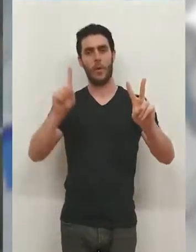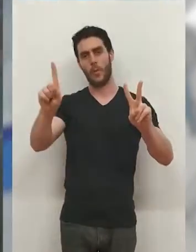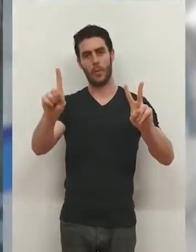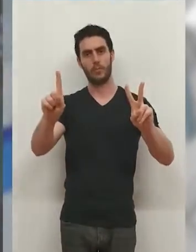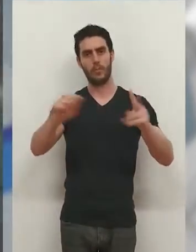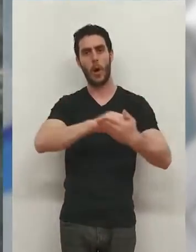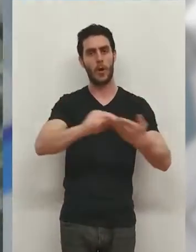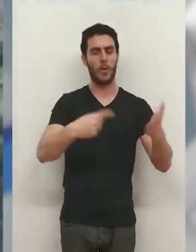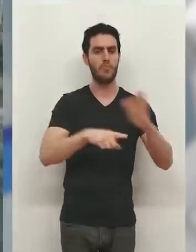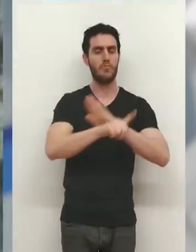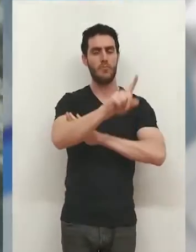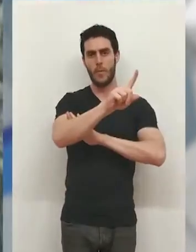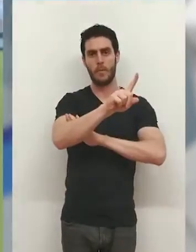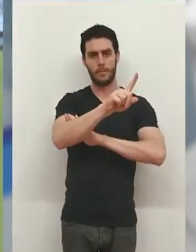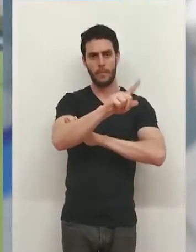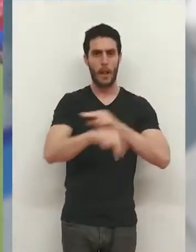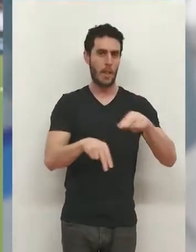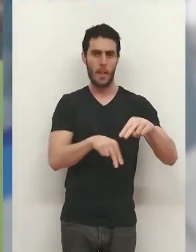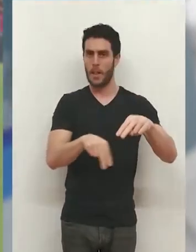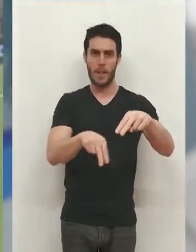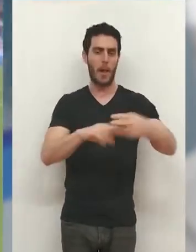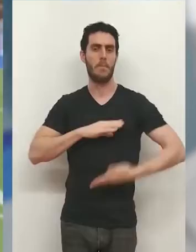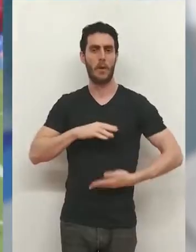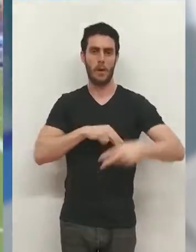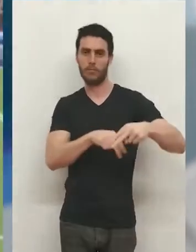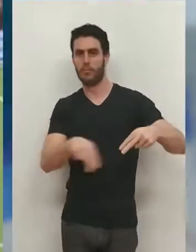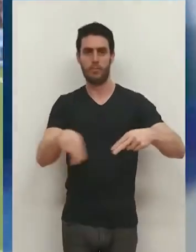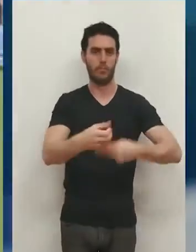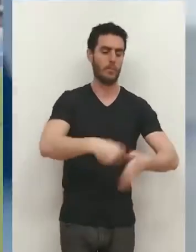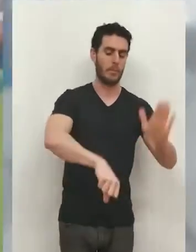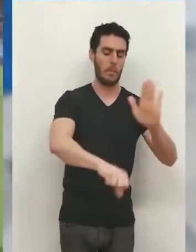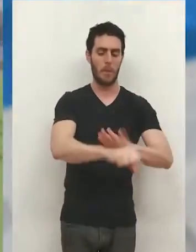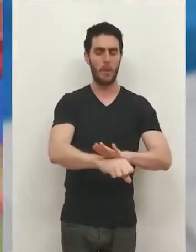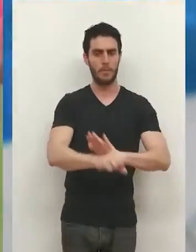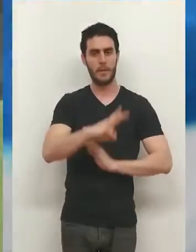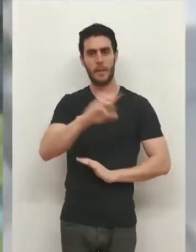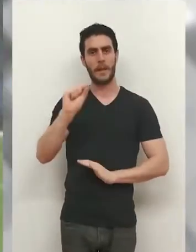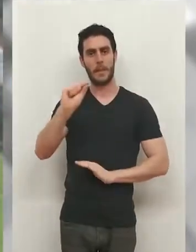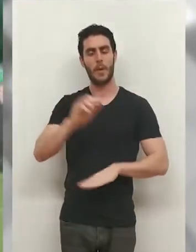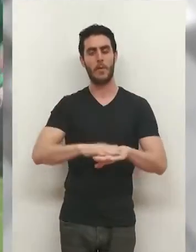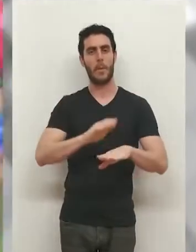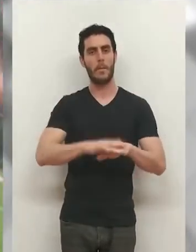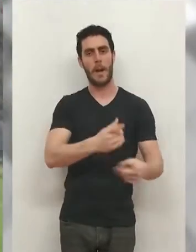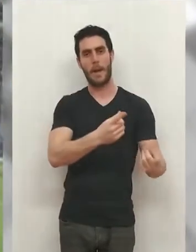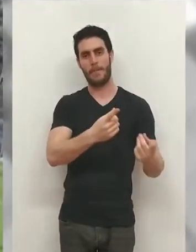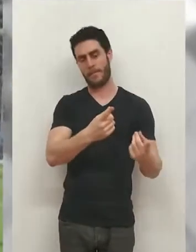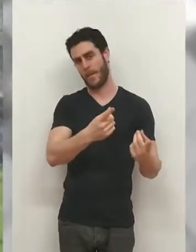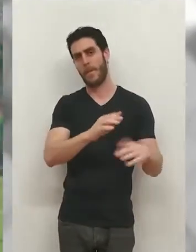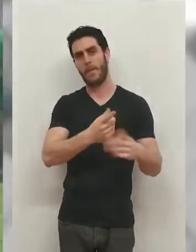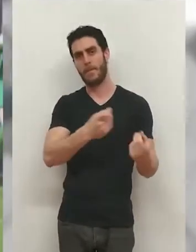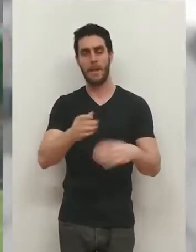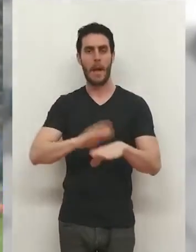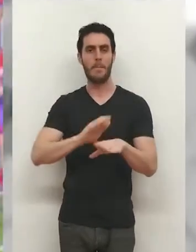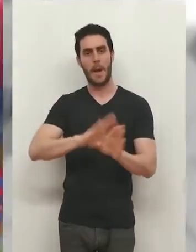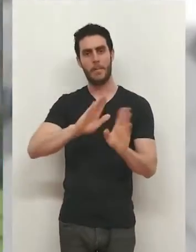momentánea remontada. Alfon ganó línea de fondo y asistió a Miguel Rodríguez que daba media hora para el final y el equipo de Docampo